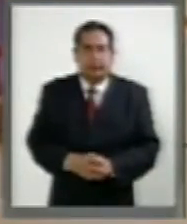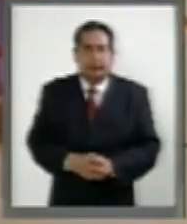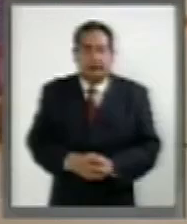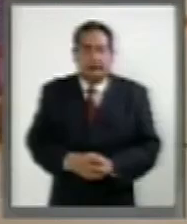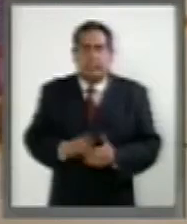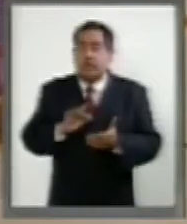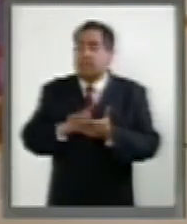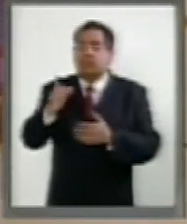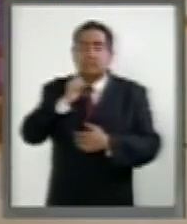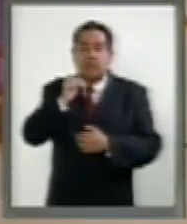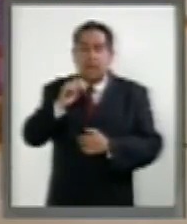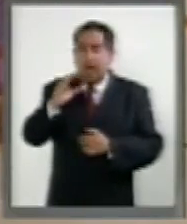Gracias, senadora Calderón.